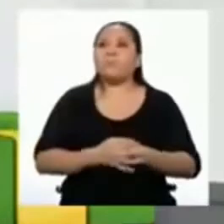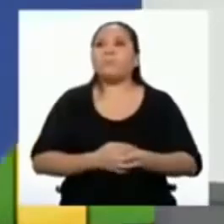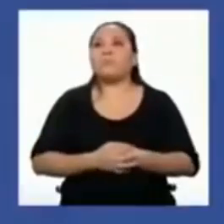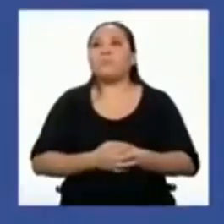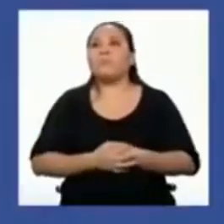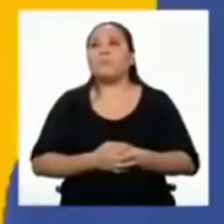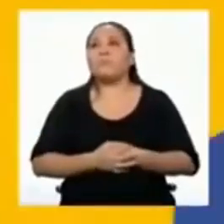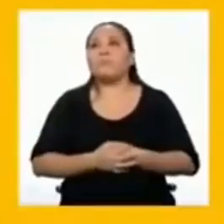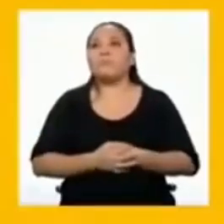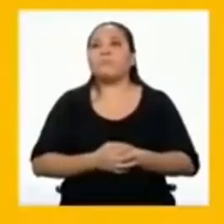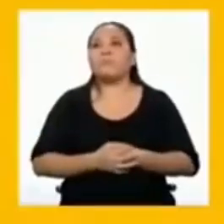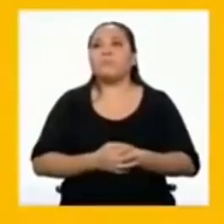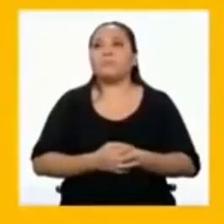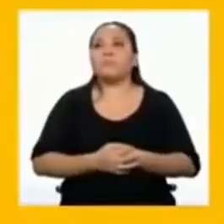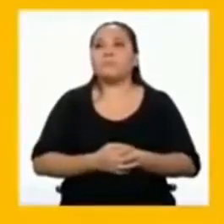veces.